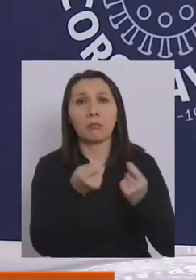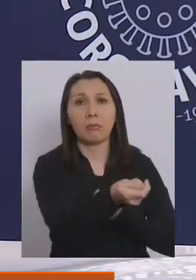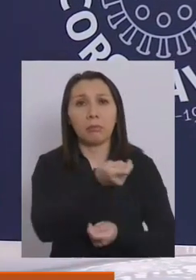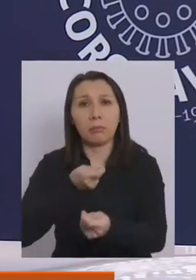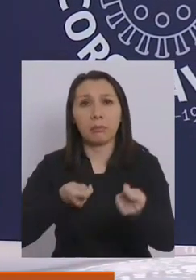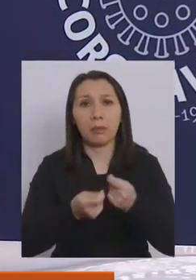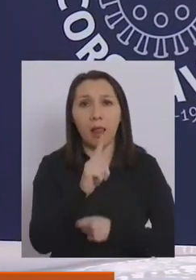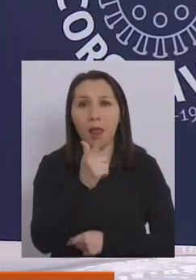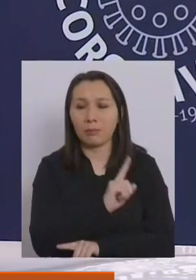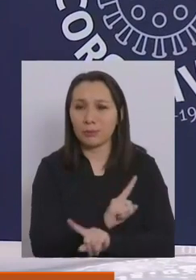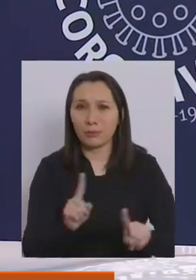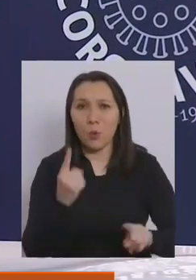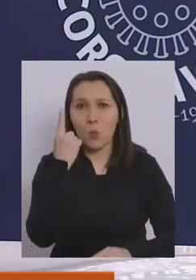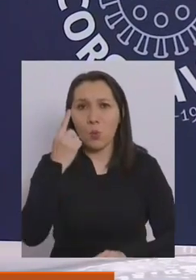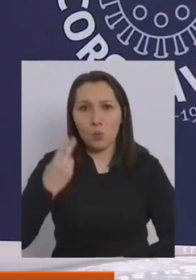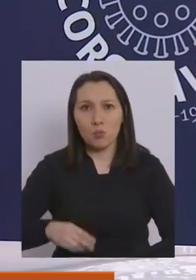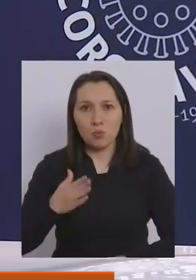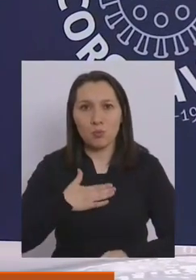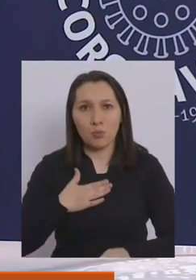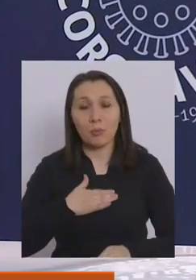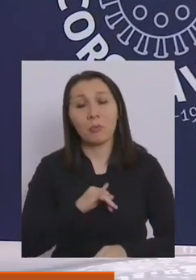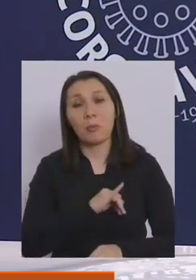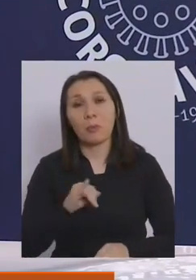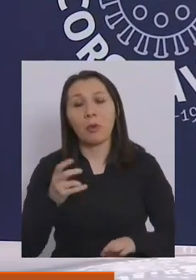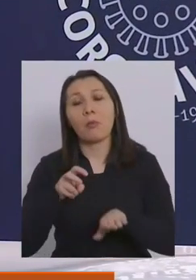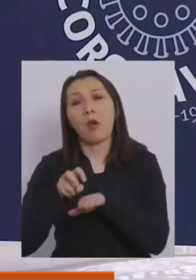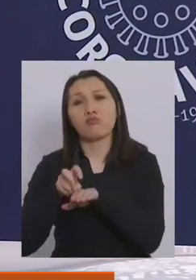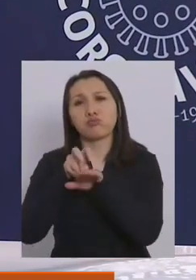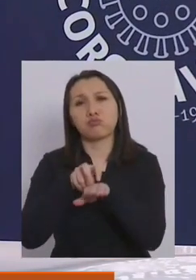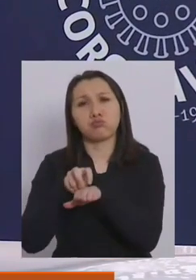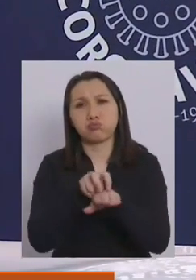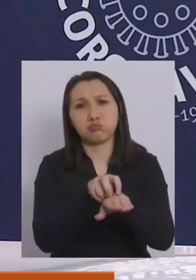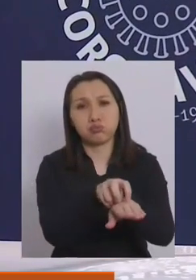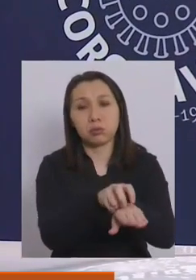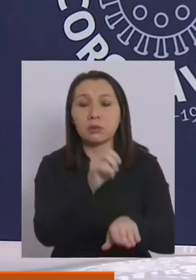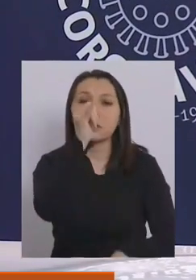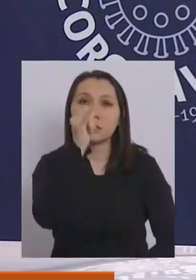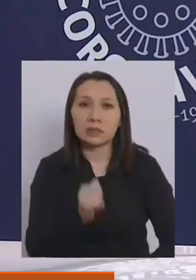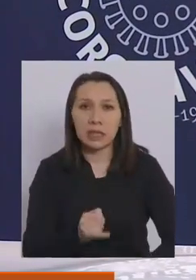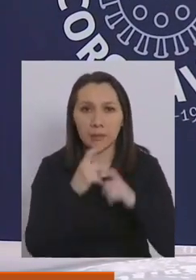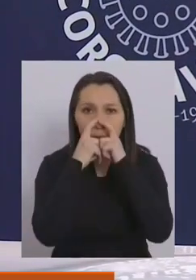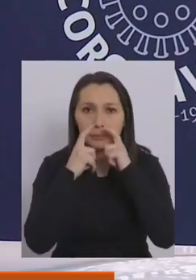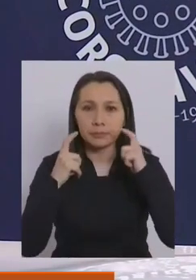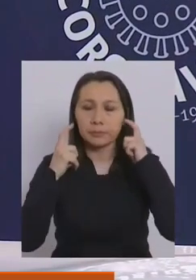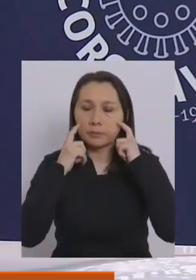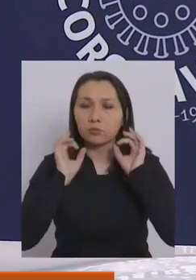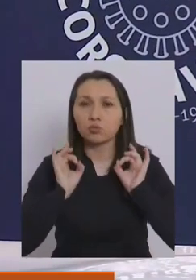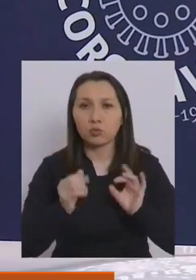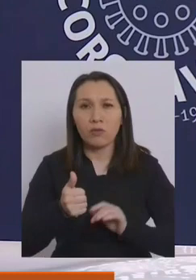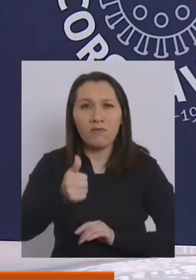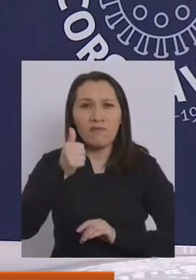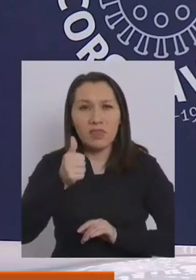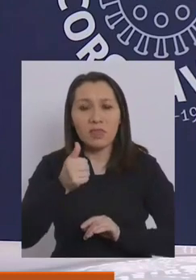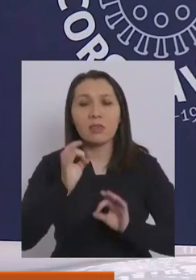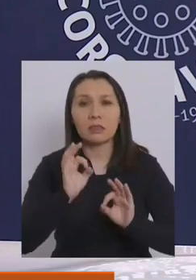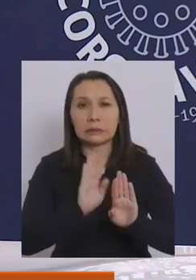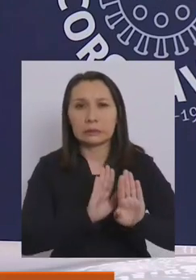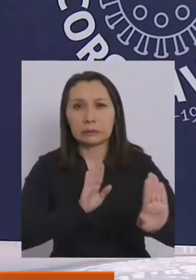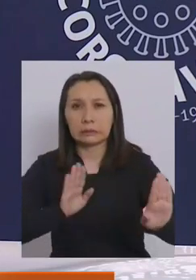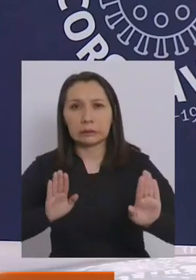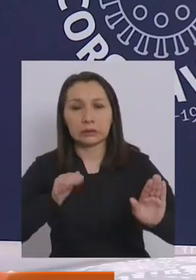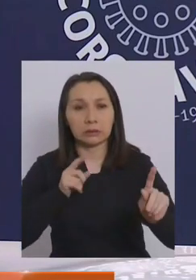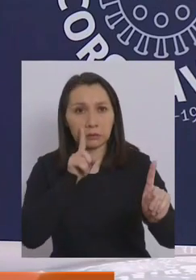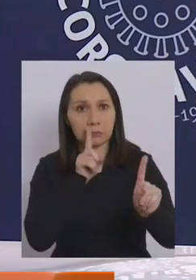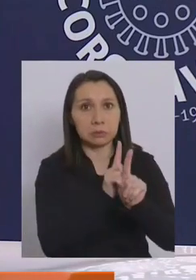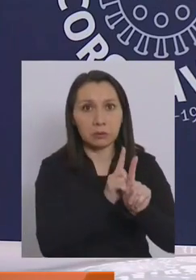compartiendo sus lápices. Una vez en el trayecto que vayamos, siempre mantenernos la mascarilla bien puesta, evitar el contacto